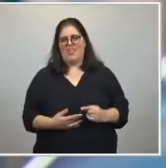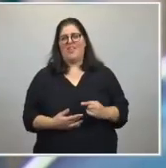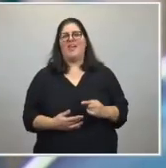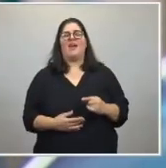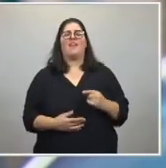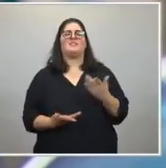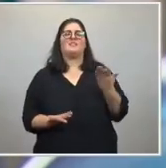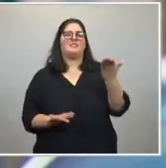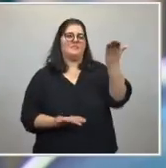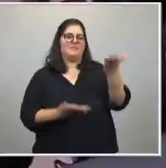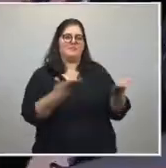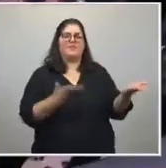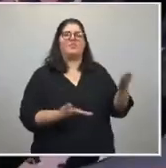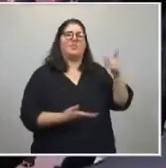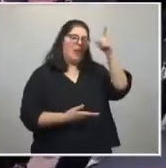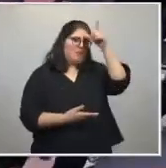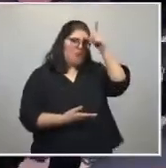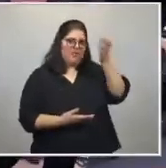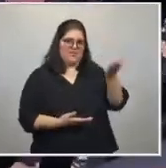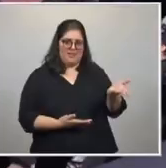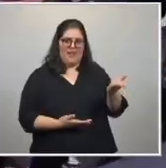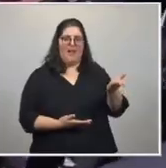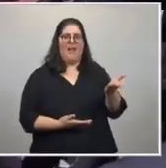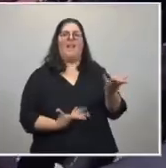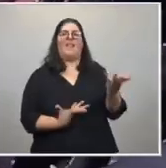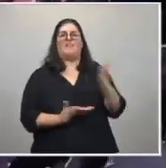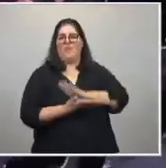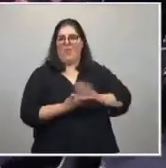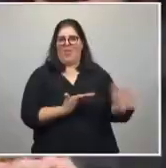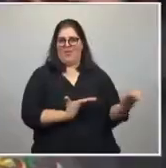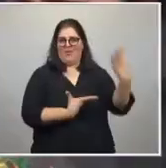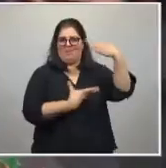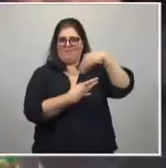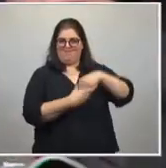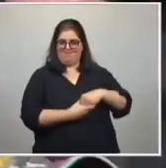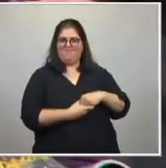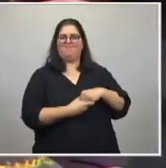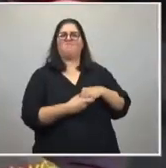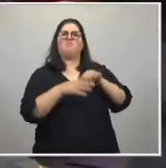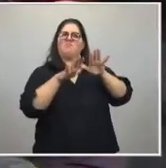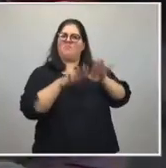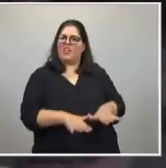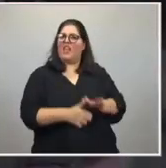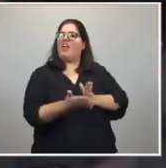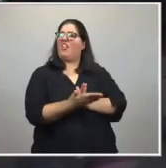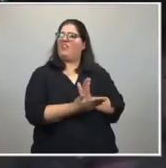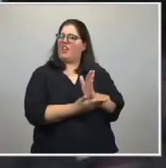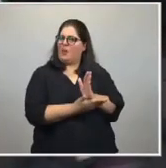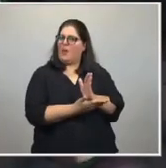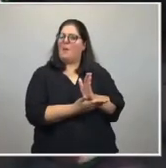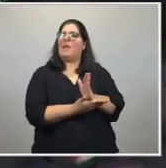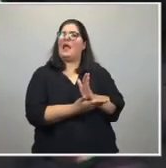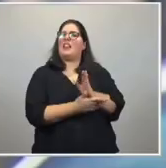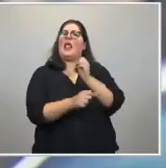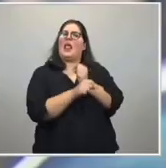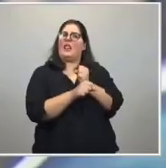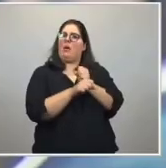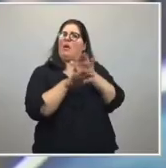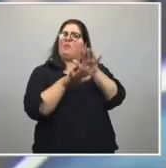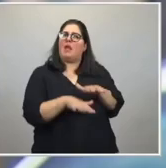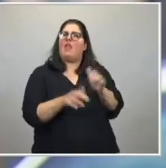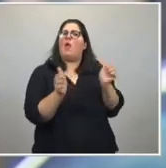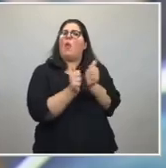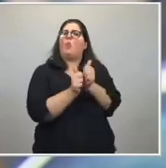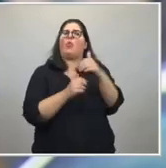personal policial que se incorpora y se queda definitivamente a trabajar junto a los